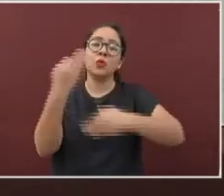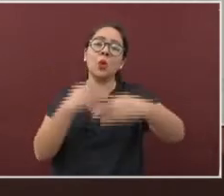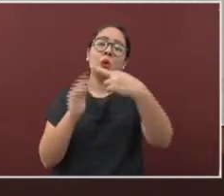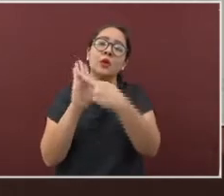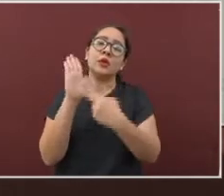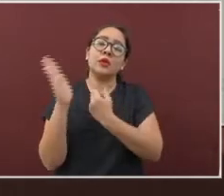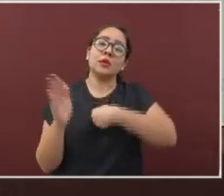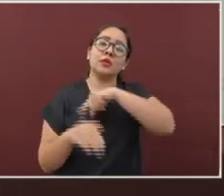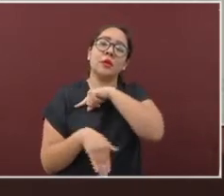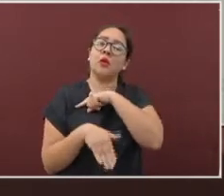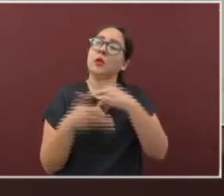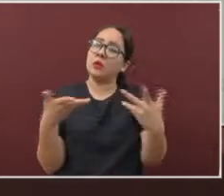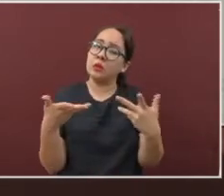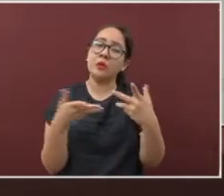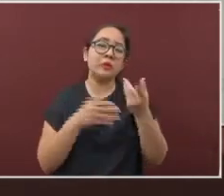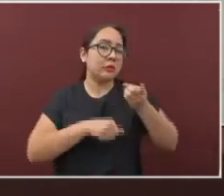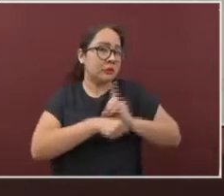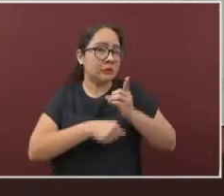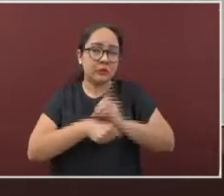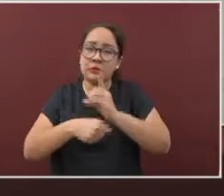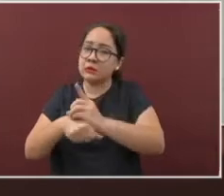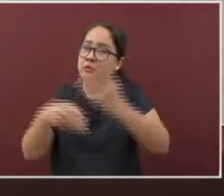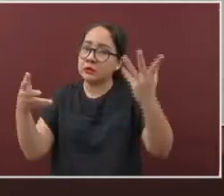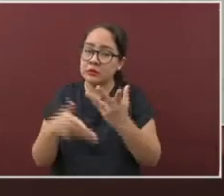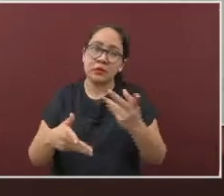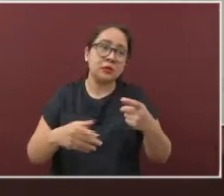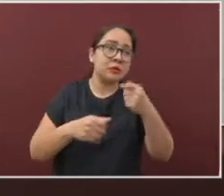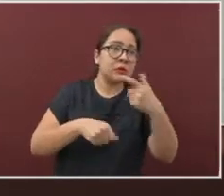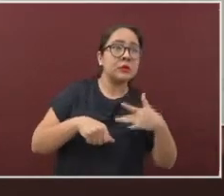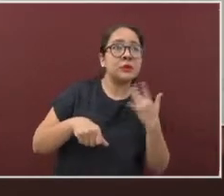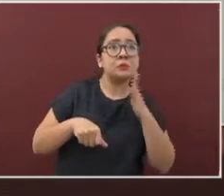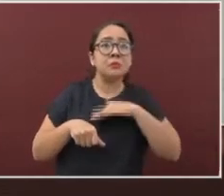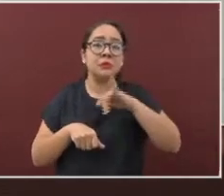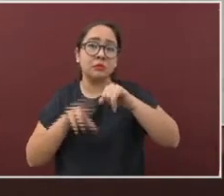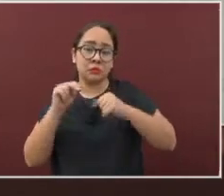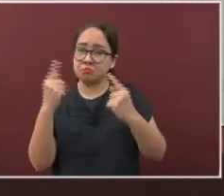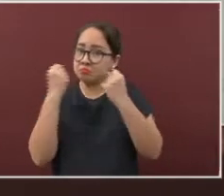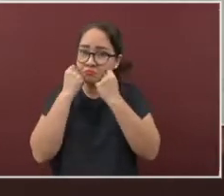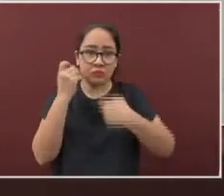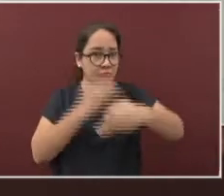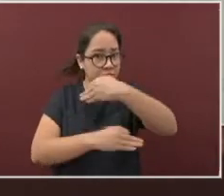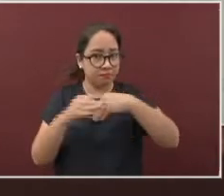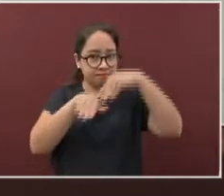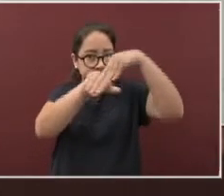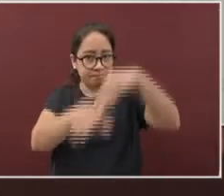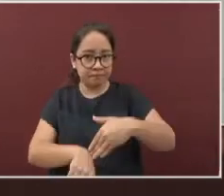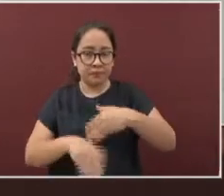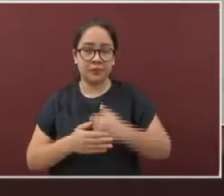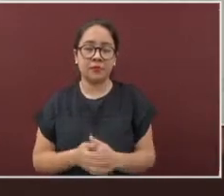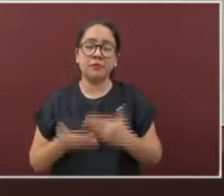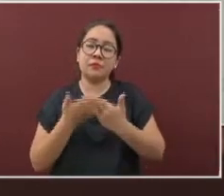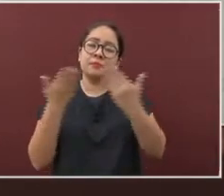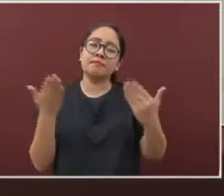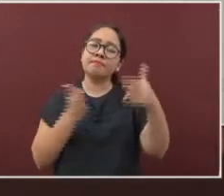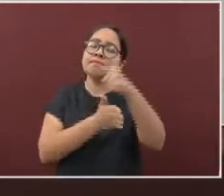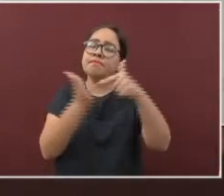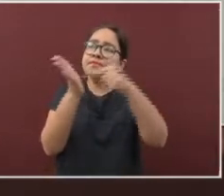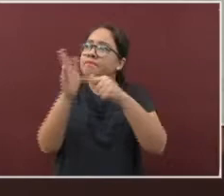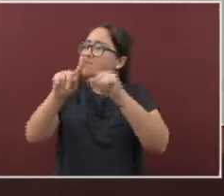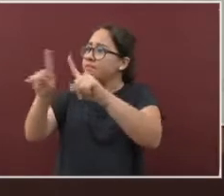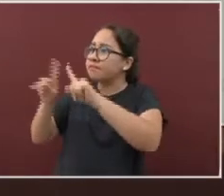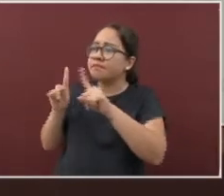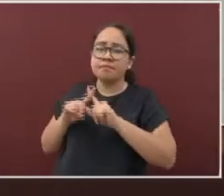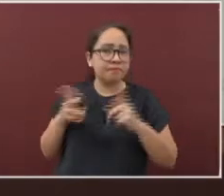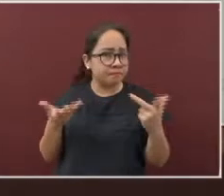de protección básicas, estén o no enfermos. Enseguida les muestro los municipios que además de casos